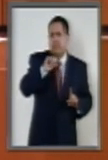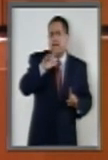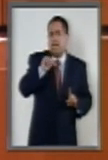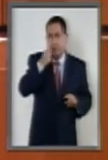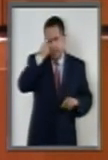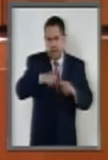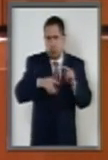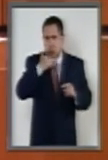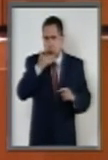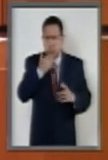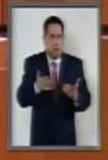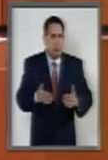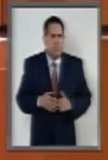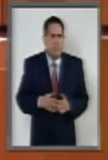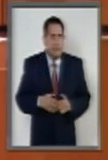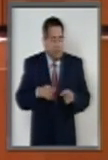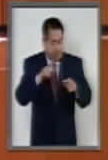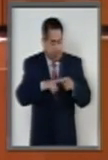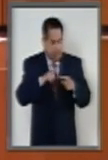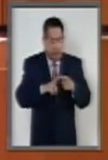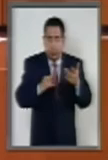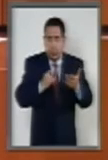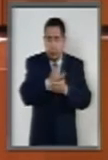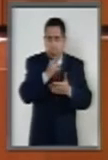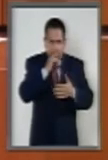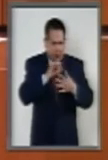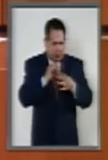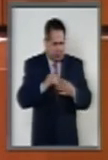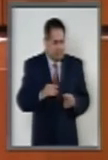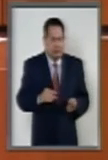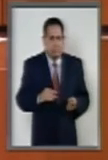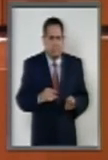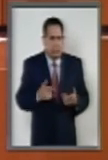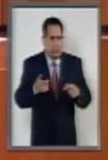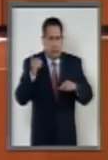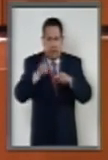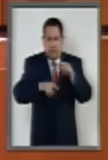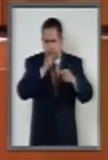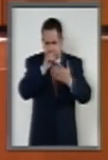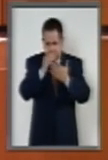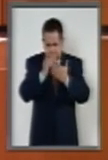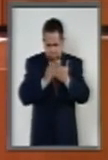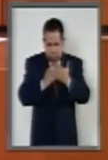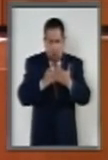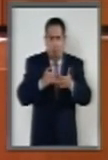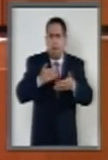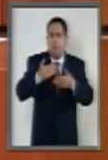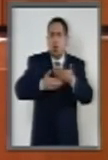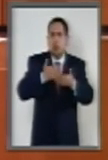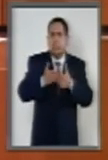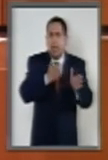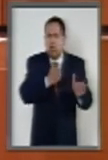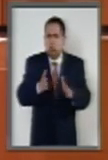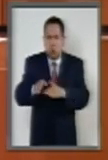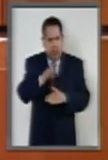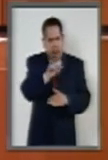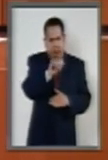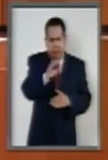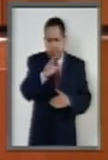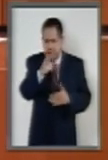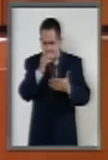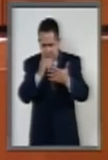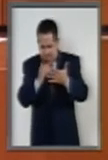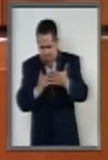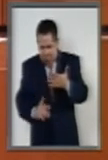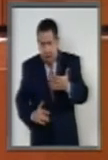Anticorrupción, ya que en el dictamen modificado eliminan todo el procedimiento de nombramiento, así como